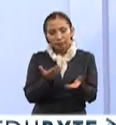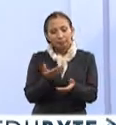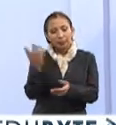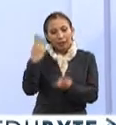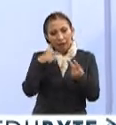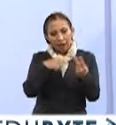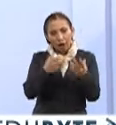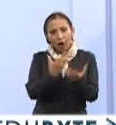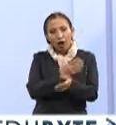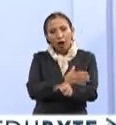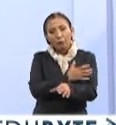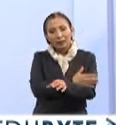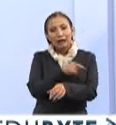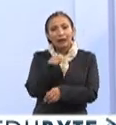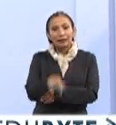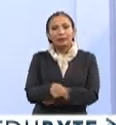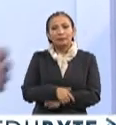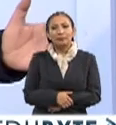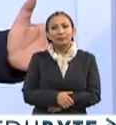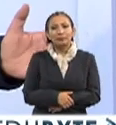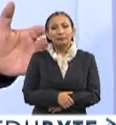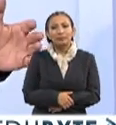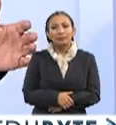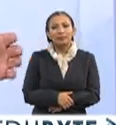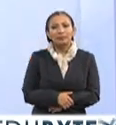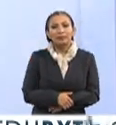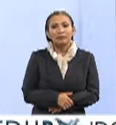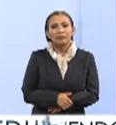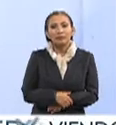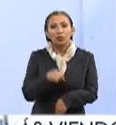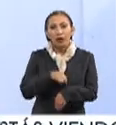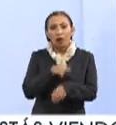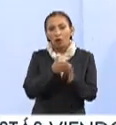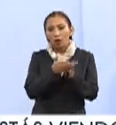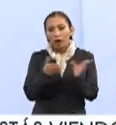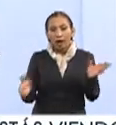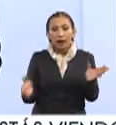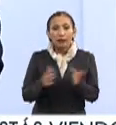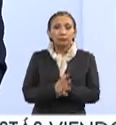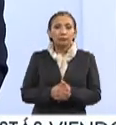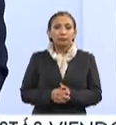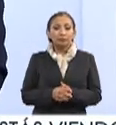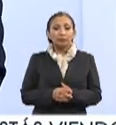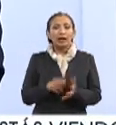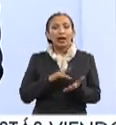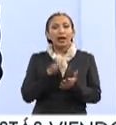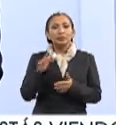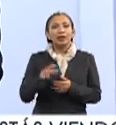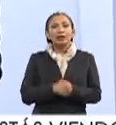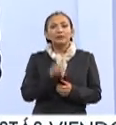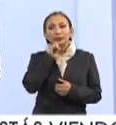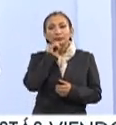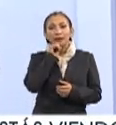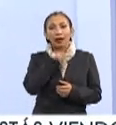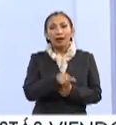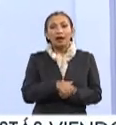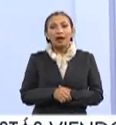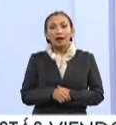de estar con nosotros en esta hora. Y, bueno, pues, darle las gracias también